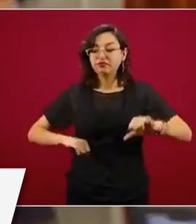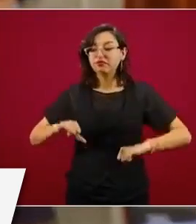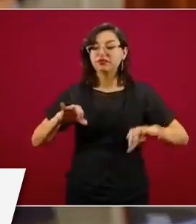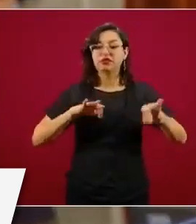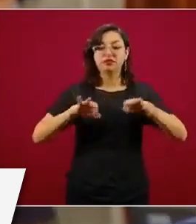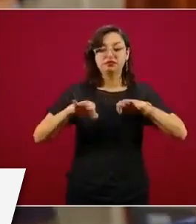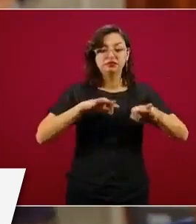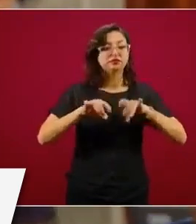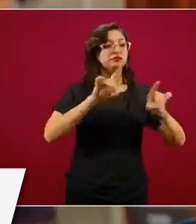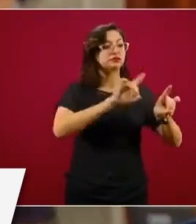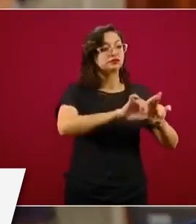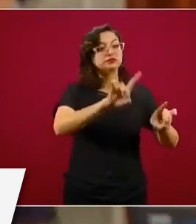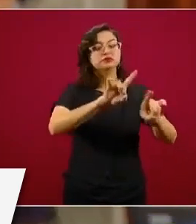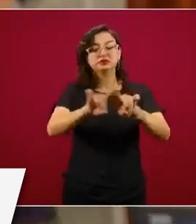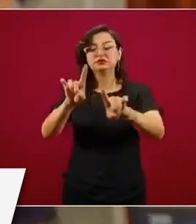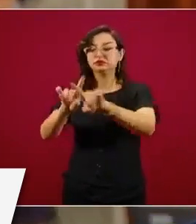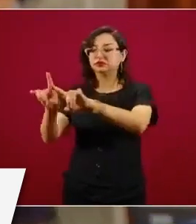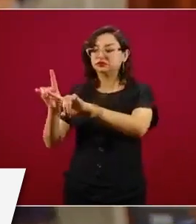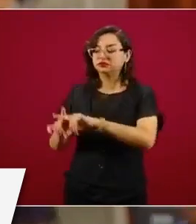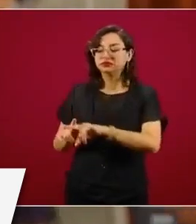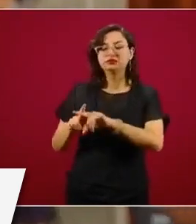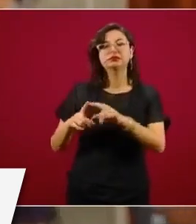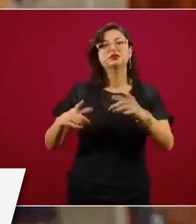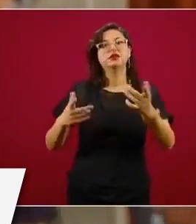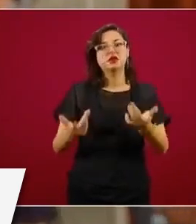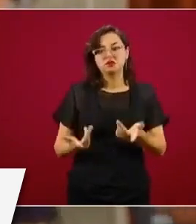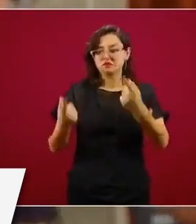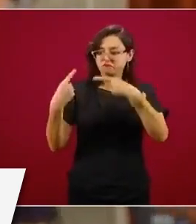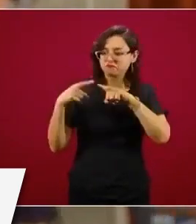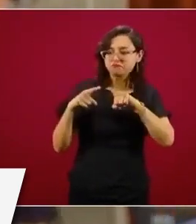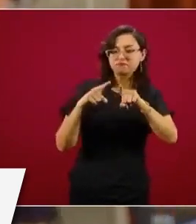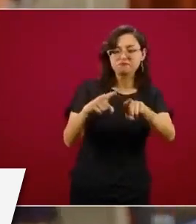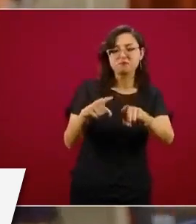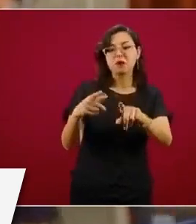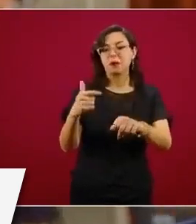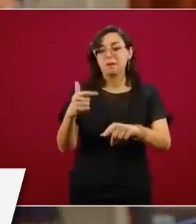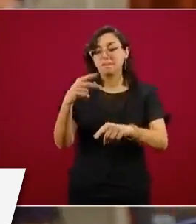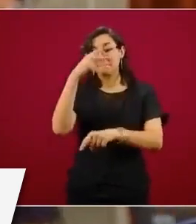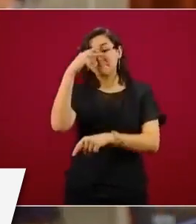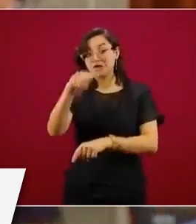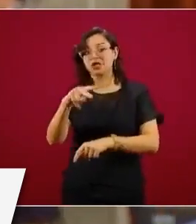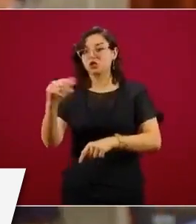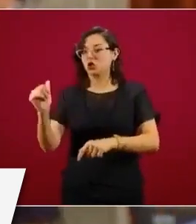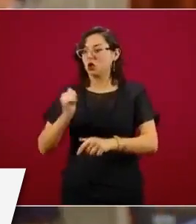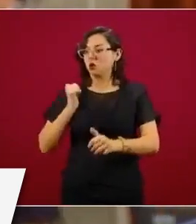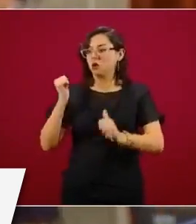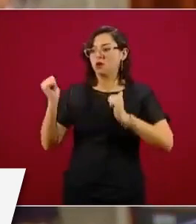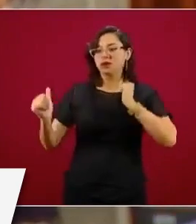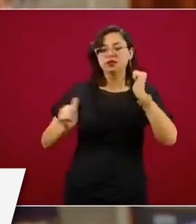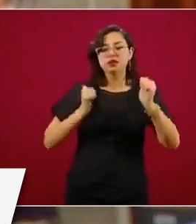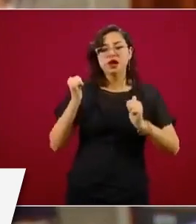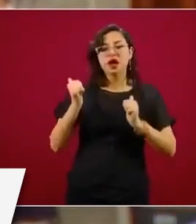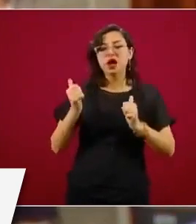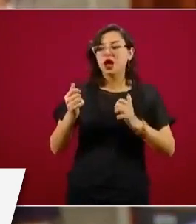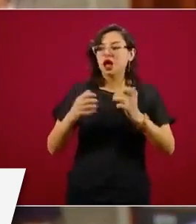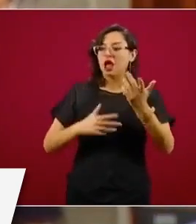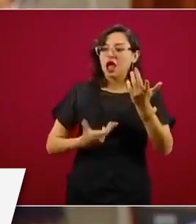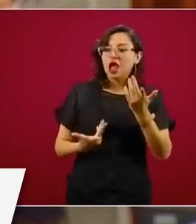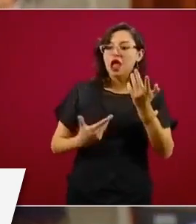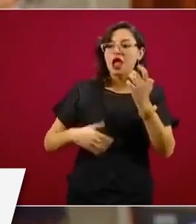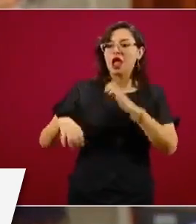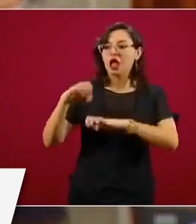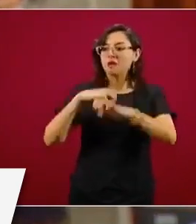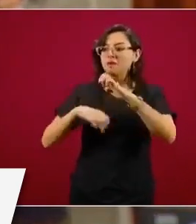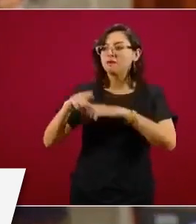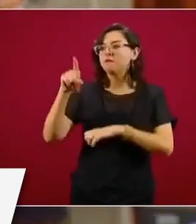que incluso México podría aprovechar en atraer inversión de algunas empresas que hayan cerrado producciones